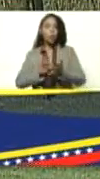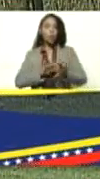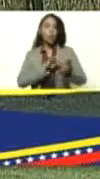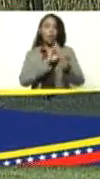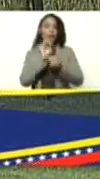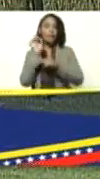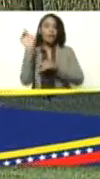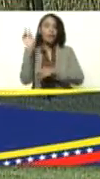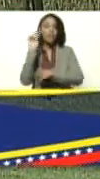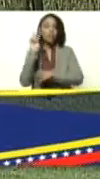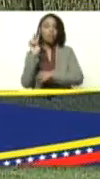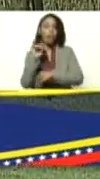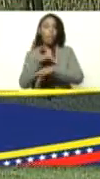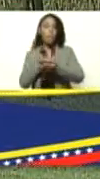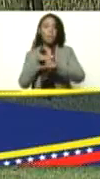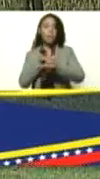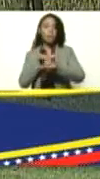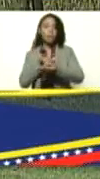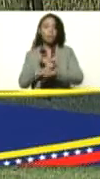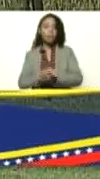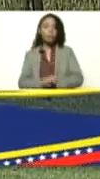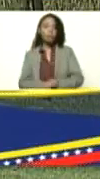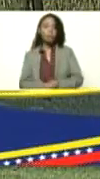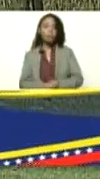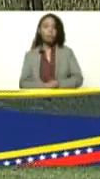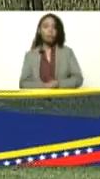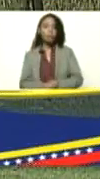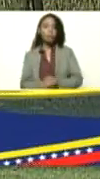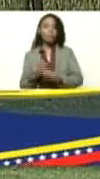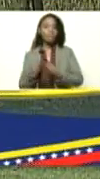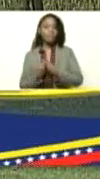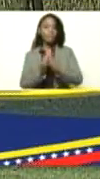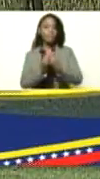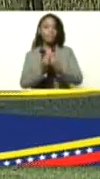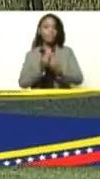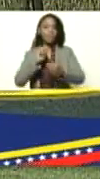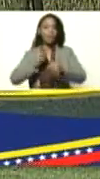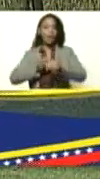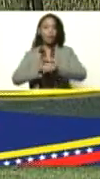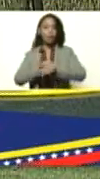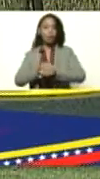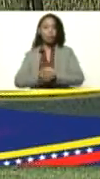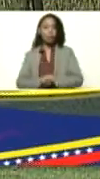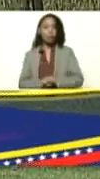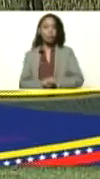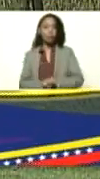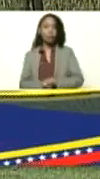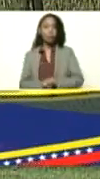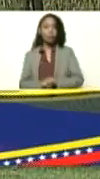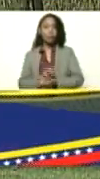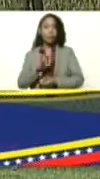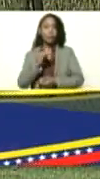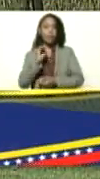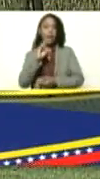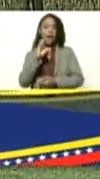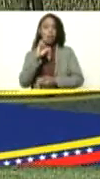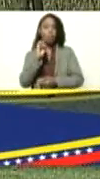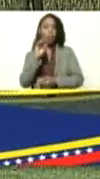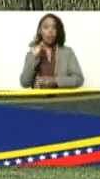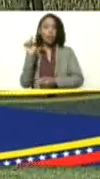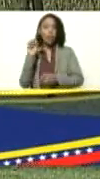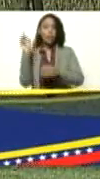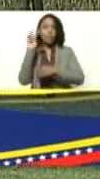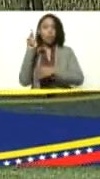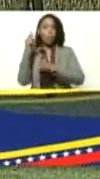Venezuela ministro Castro Sotelo compañero Héctor Rodríguez Ricardo Sánchez conectarnos con la Venezuela